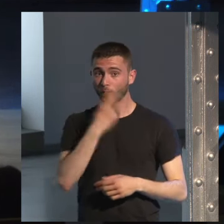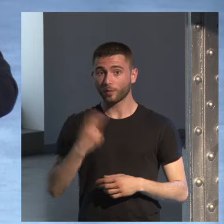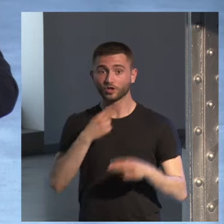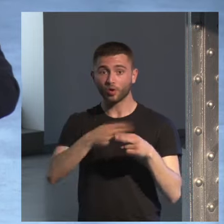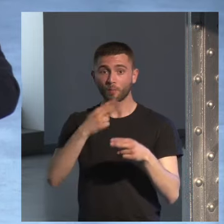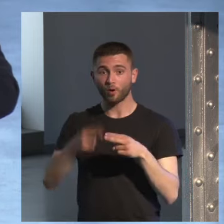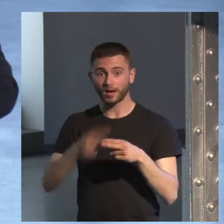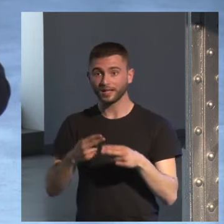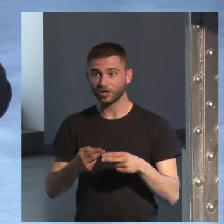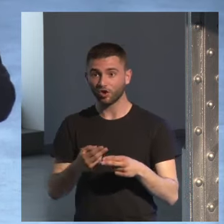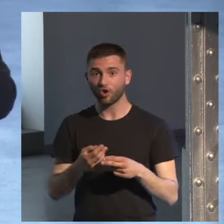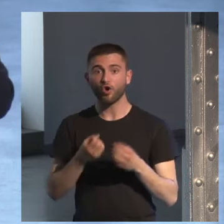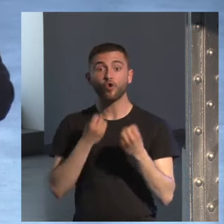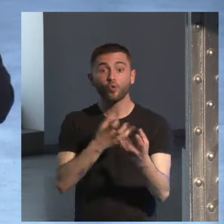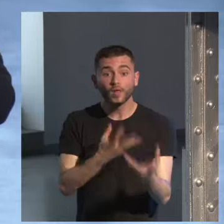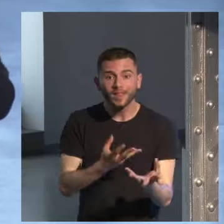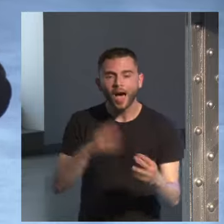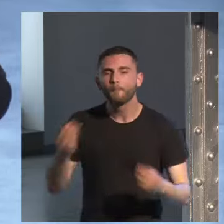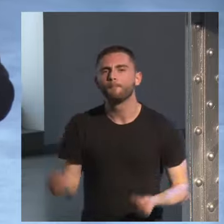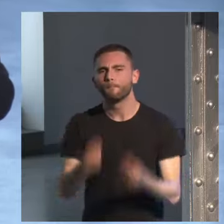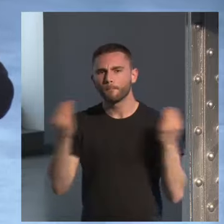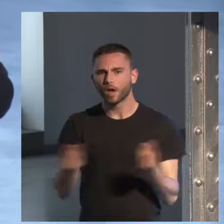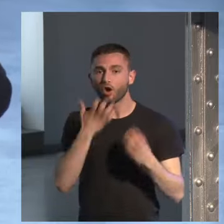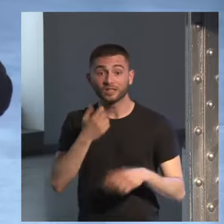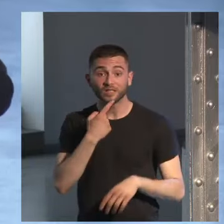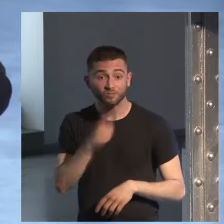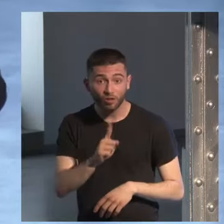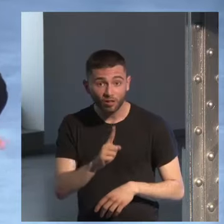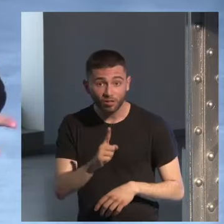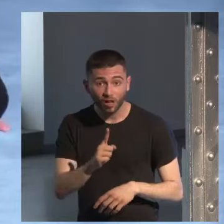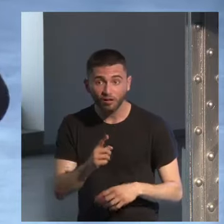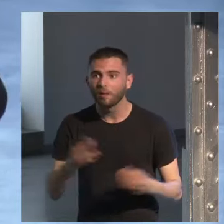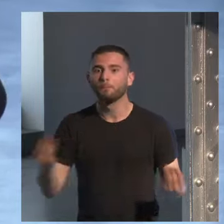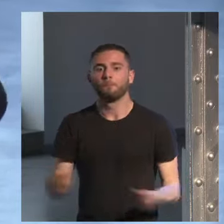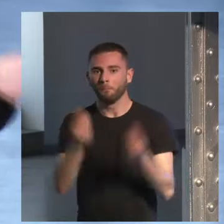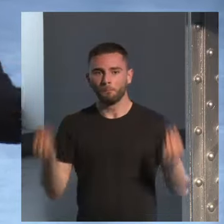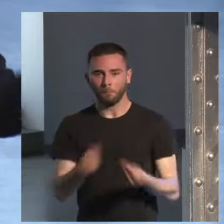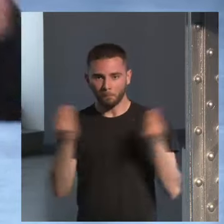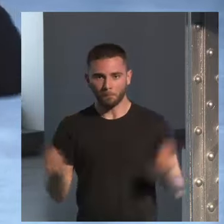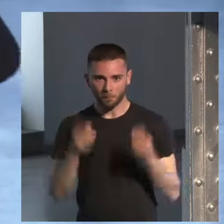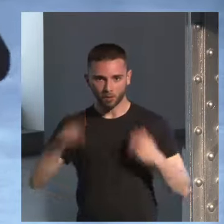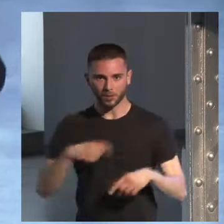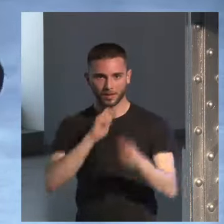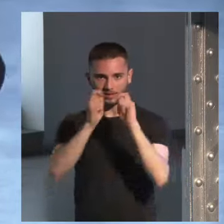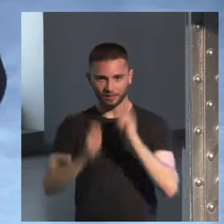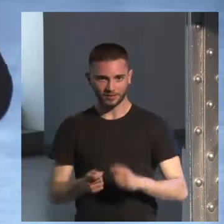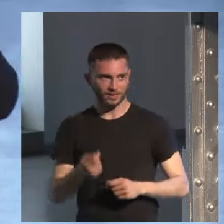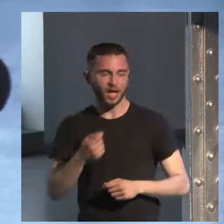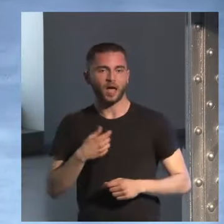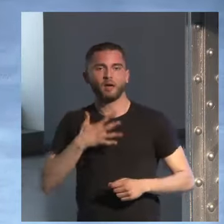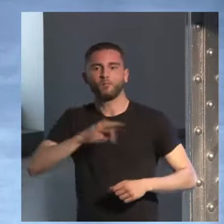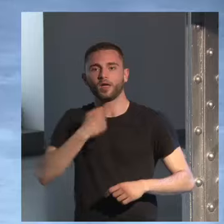político y humano mejor y si no lo dice a través de sus libros mucho mejor pues que salga en una entrevista y diga soy